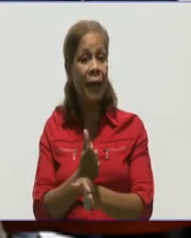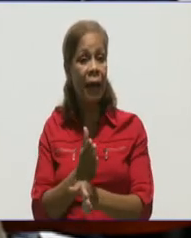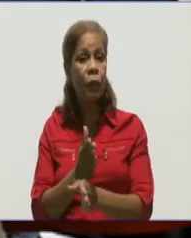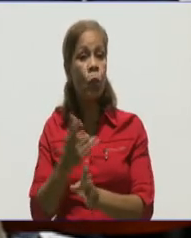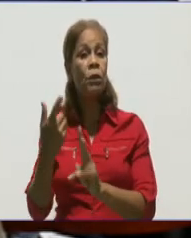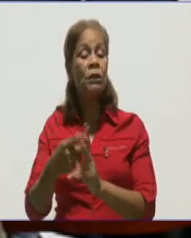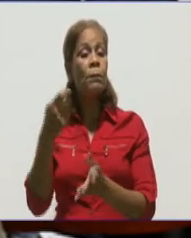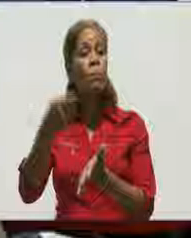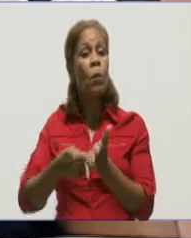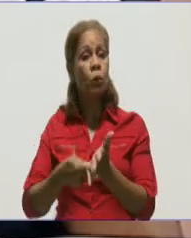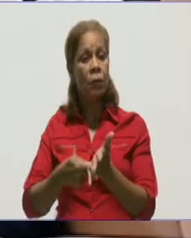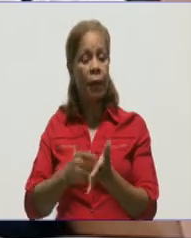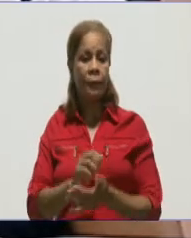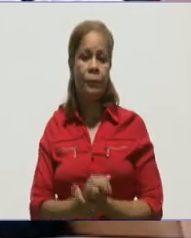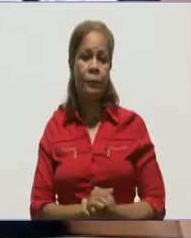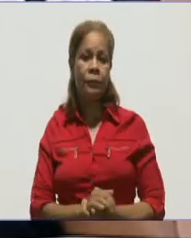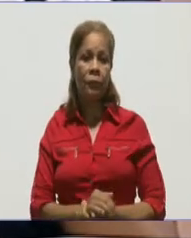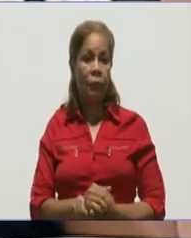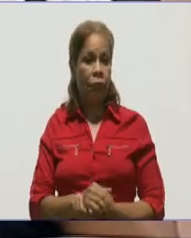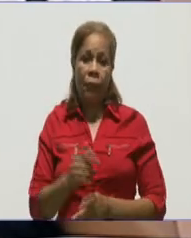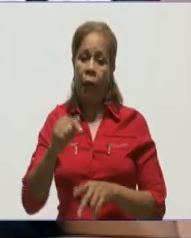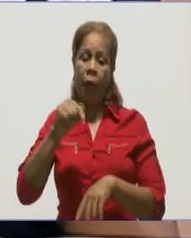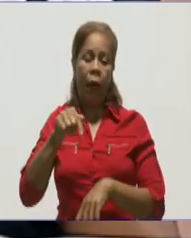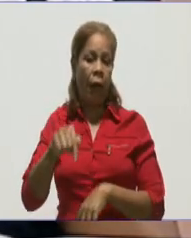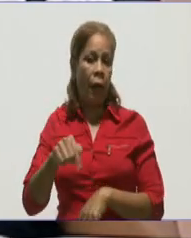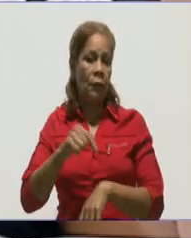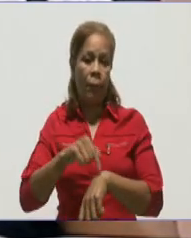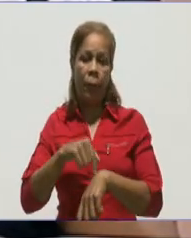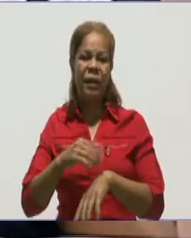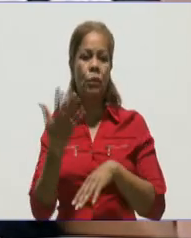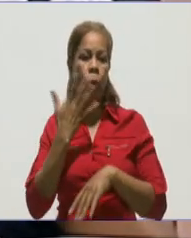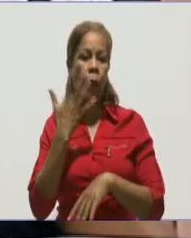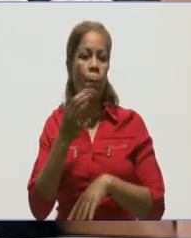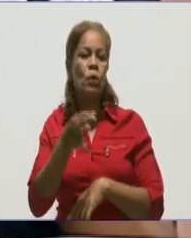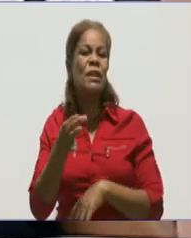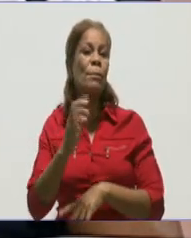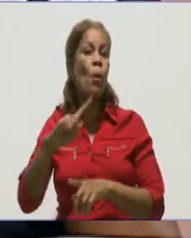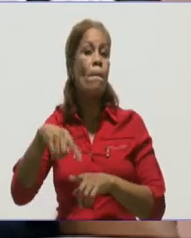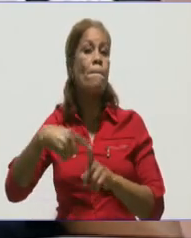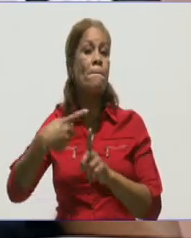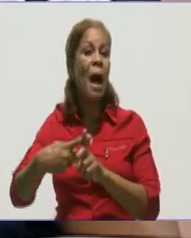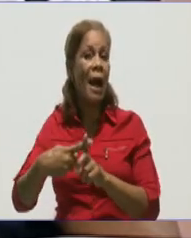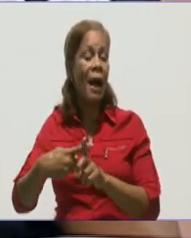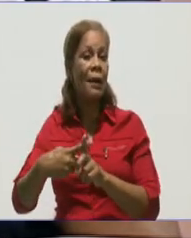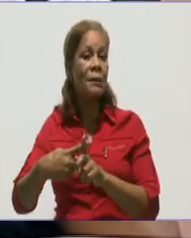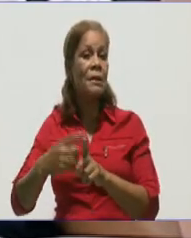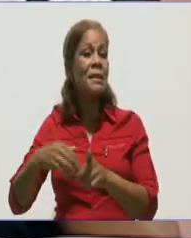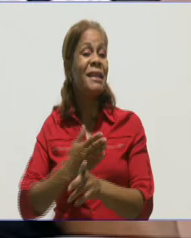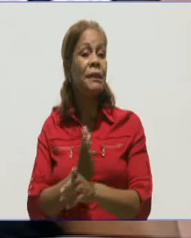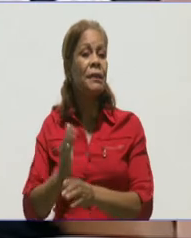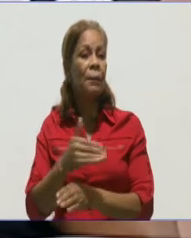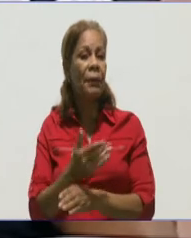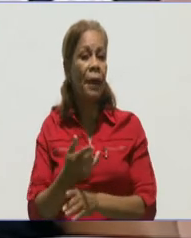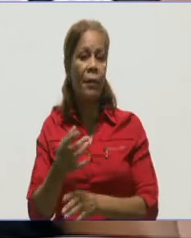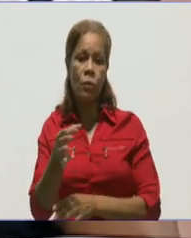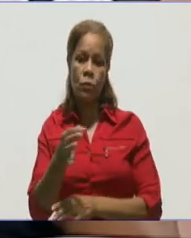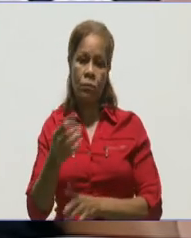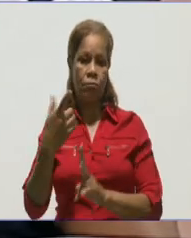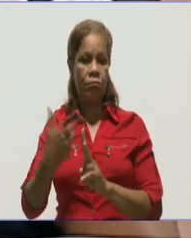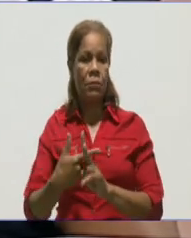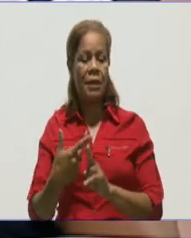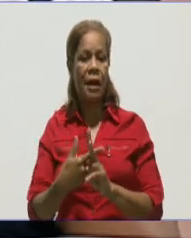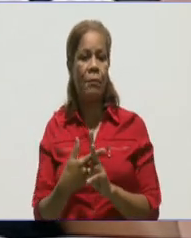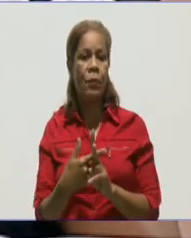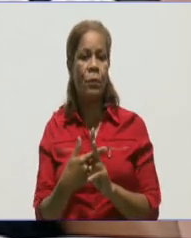En este momento, bueno, por supuesto, vayamos. Vayamos. Por ser el epicentro de la pandemia en la